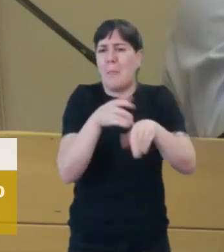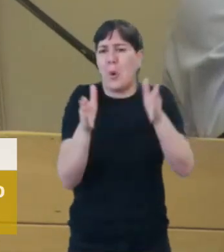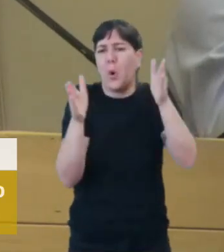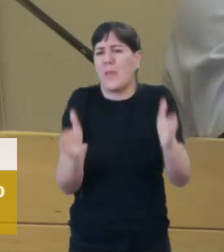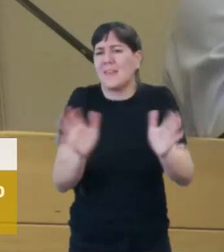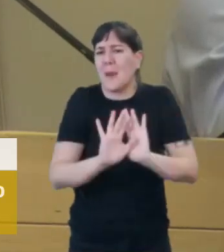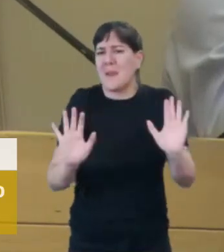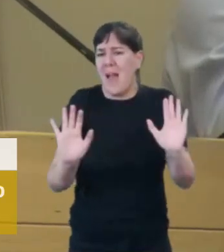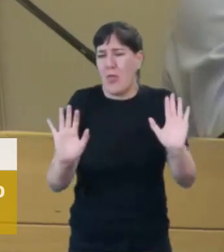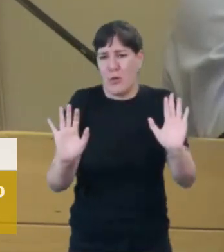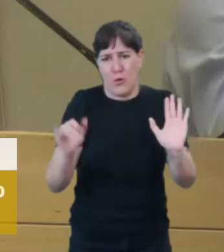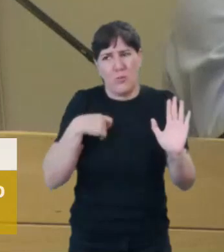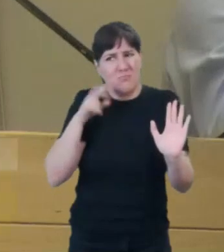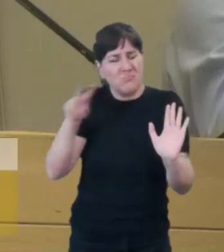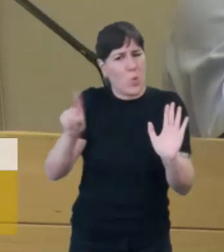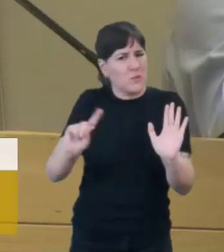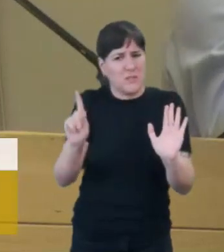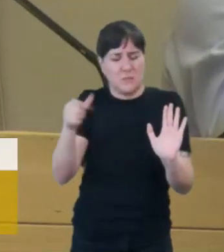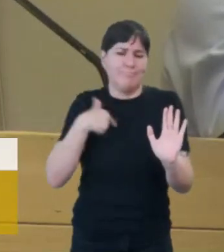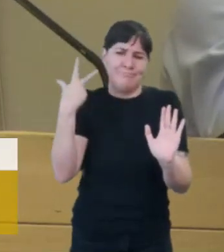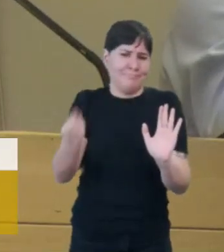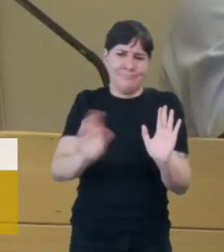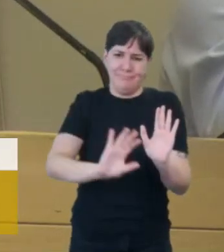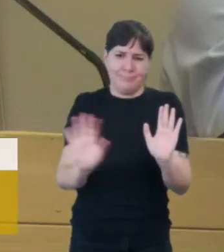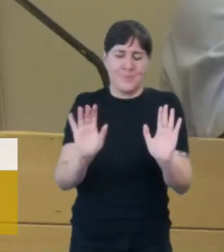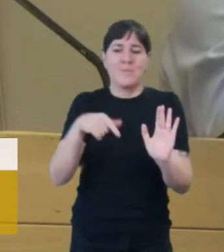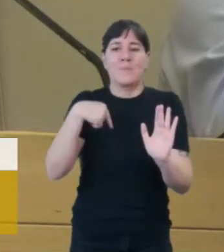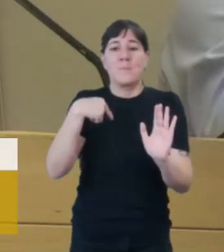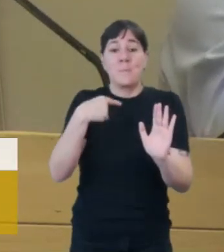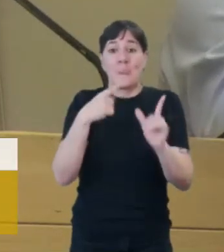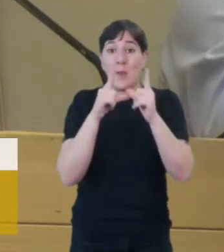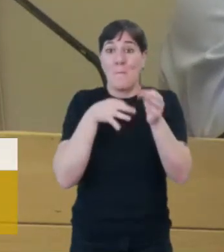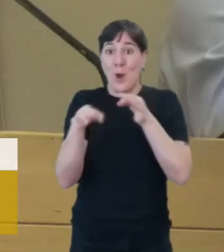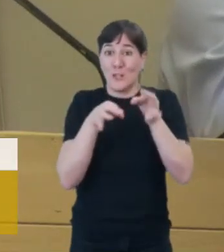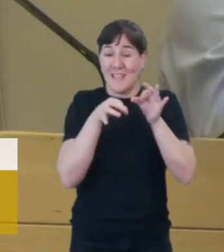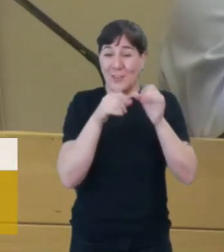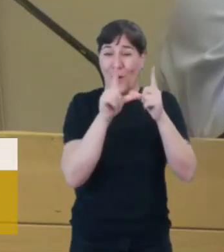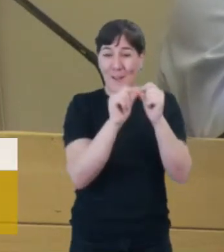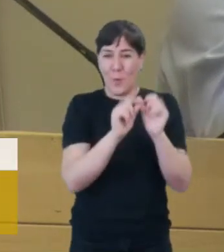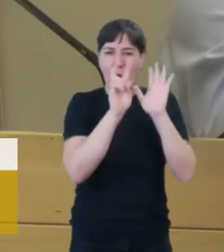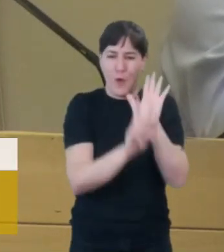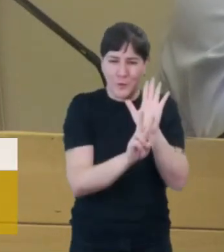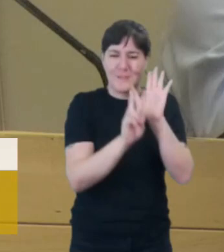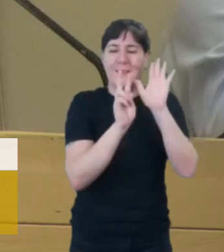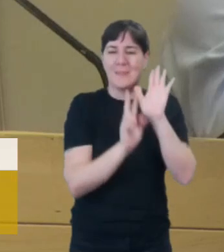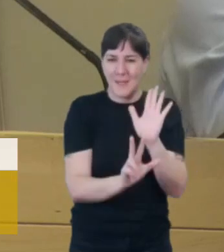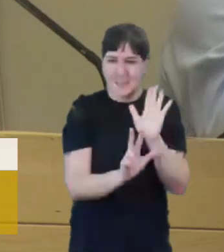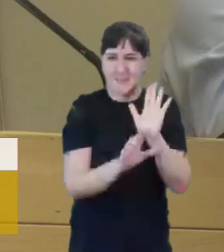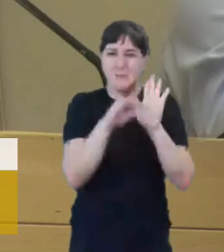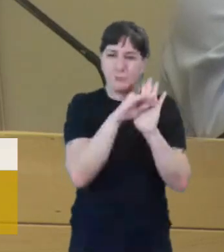La situación planteada en los artículos siguientes del proyecto, en el artículo 2 y en el artículo 3, vinculados